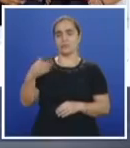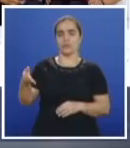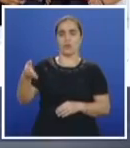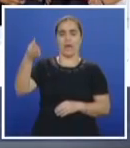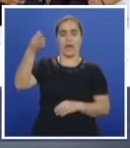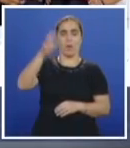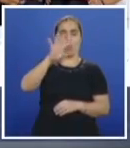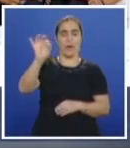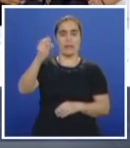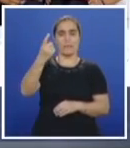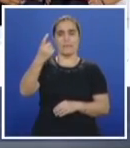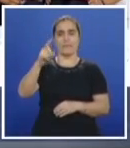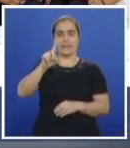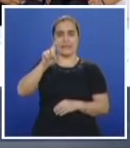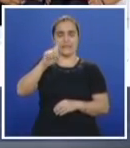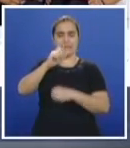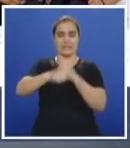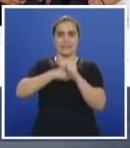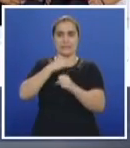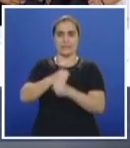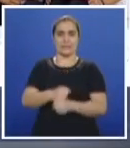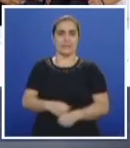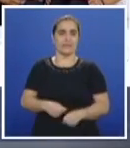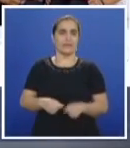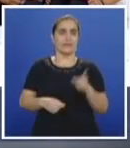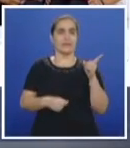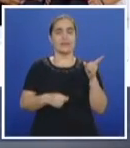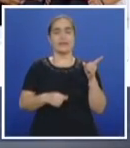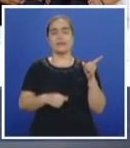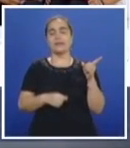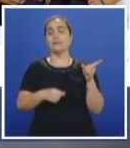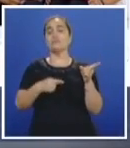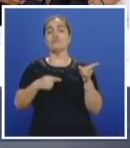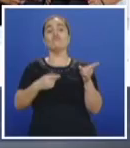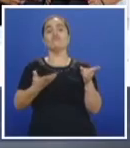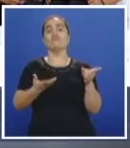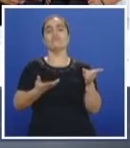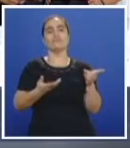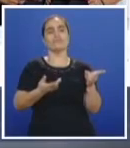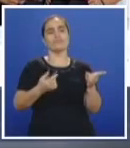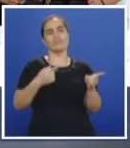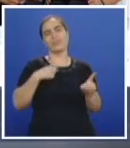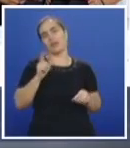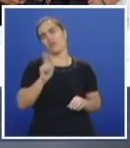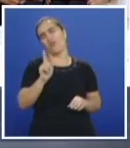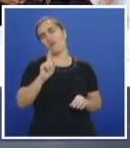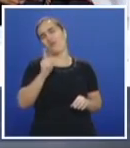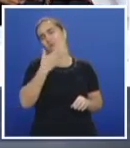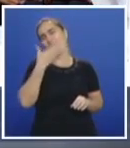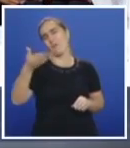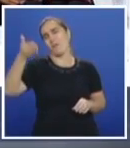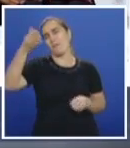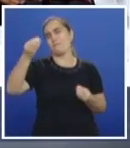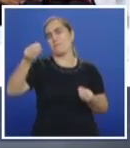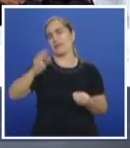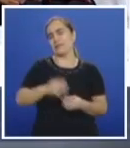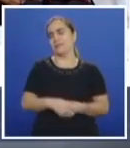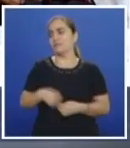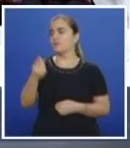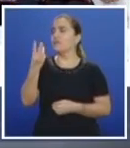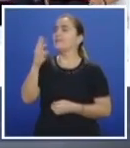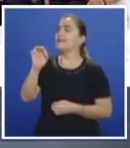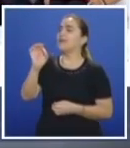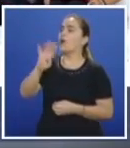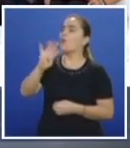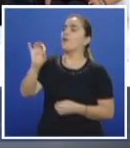los 40, sí. Ya tengo que irme preparando. Se queda para los 50. ¿Y Paulito? No, es mejor no hablar de edad sino pero diga si están los 30